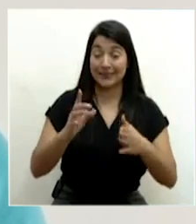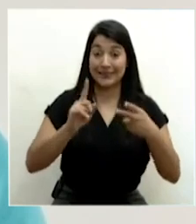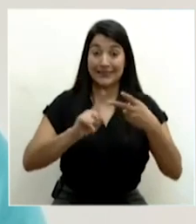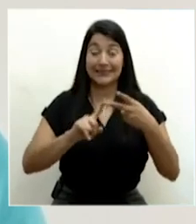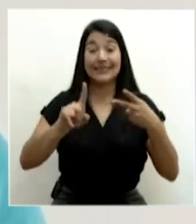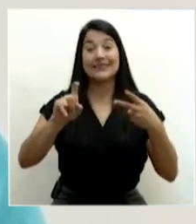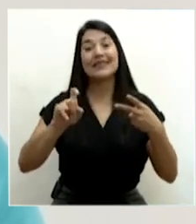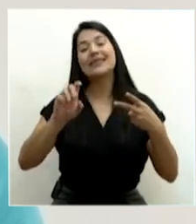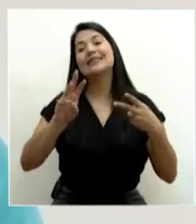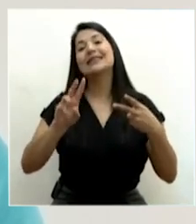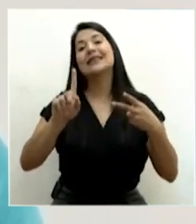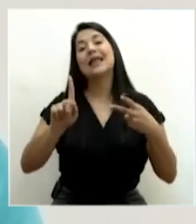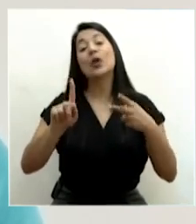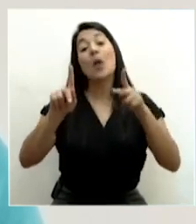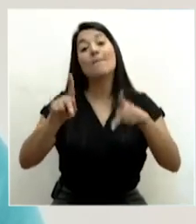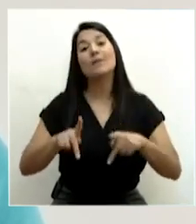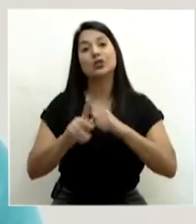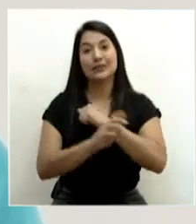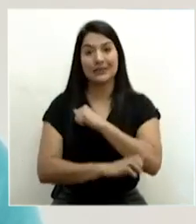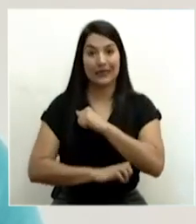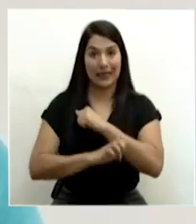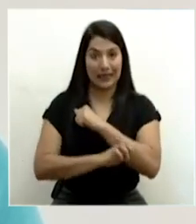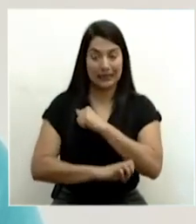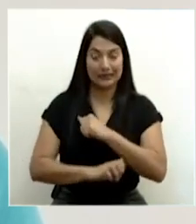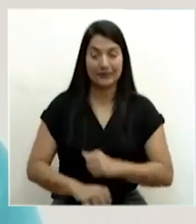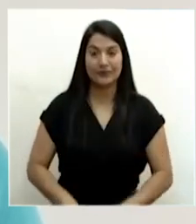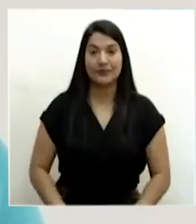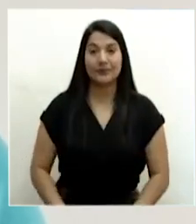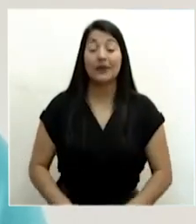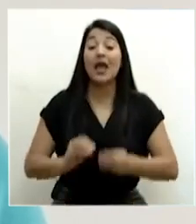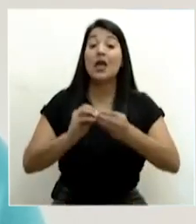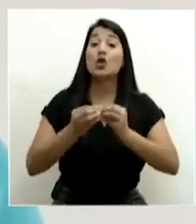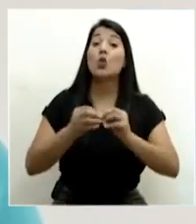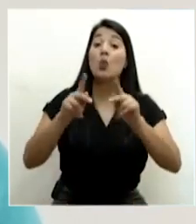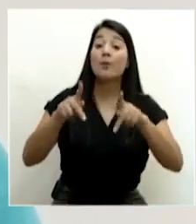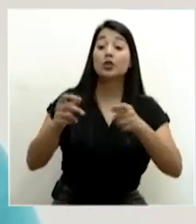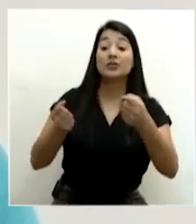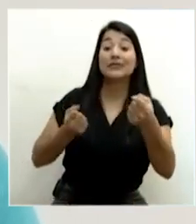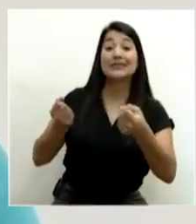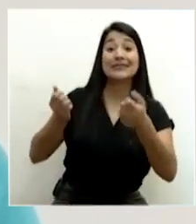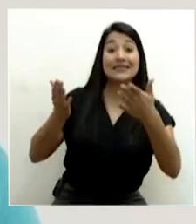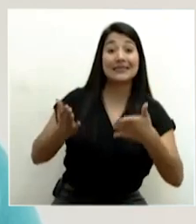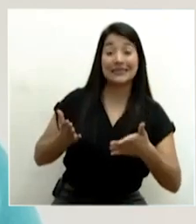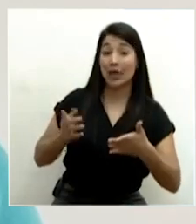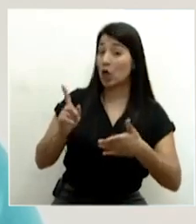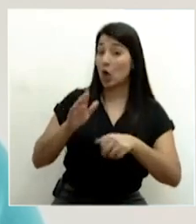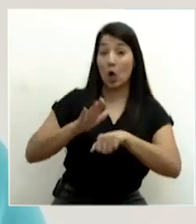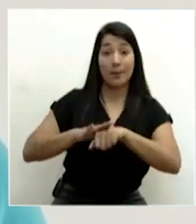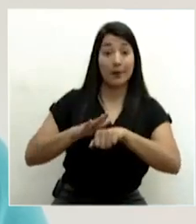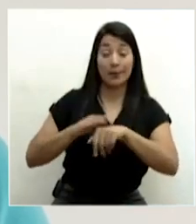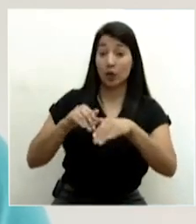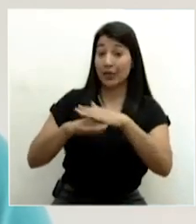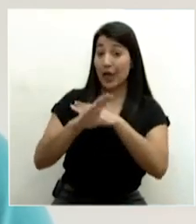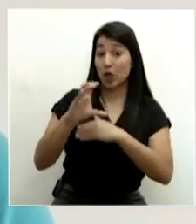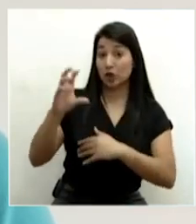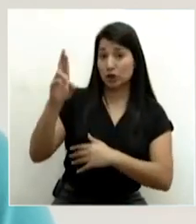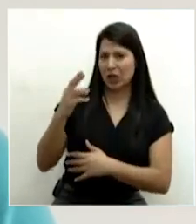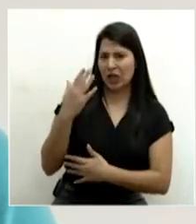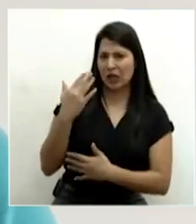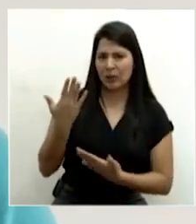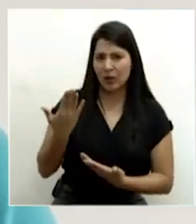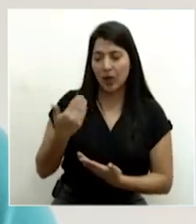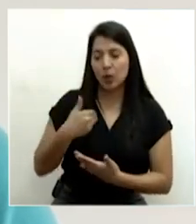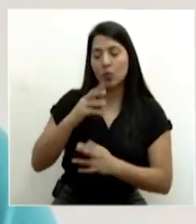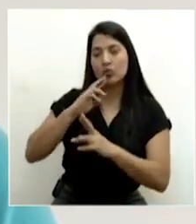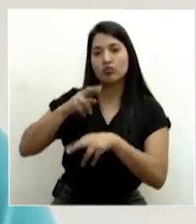costarricenses y 161 son extranjeros. El número de transportistas a los que no se les autorizó el ingreso a Costa